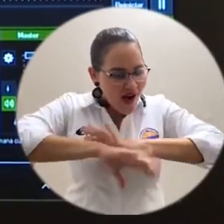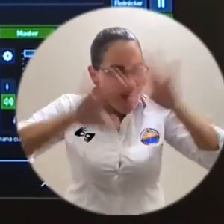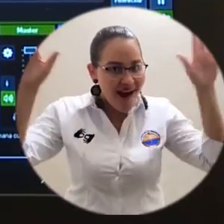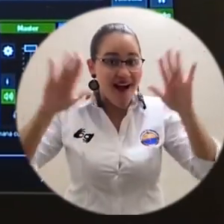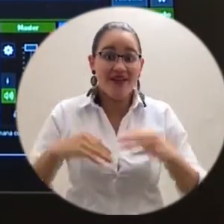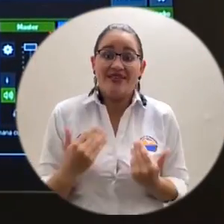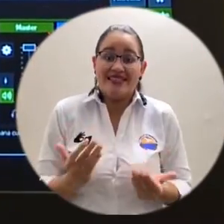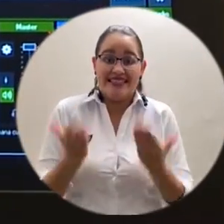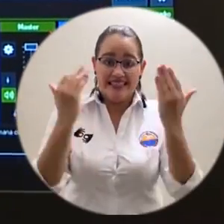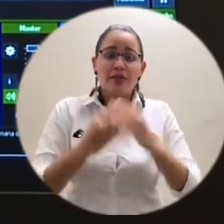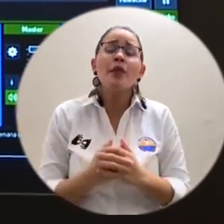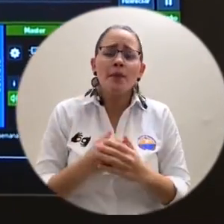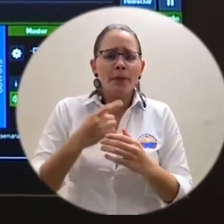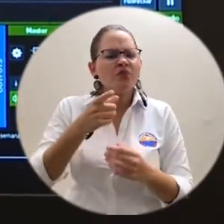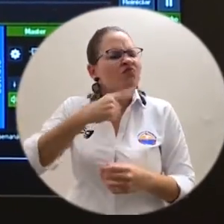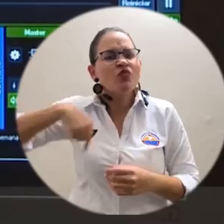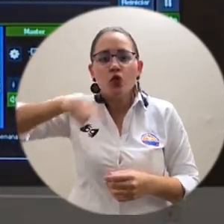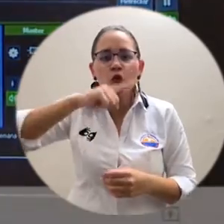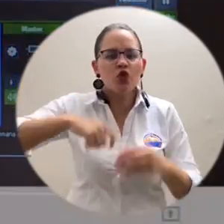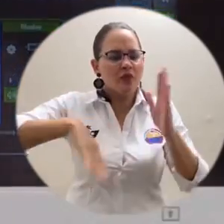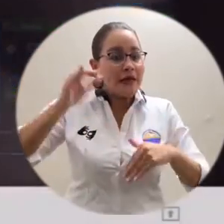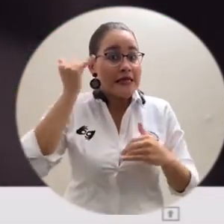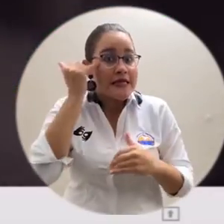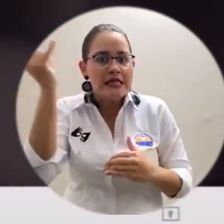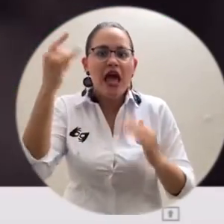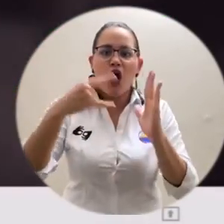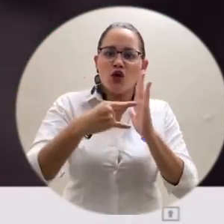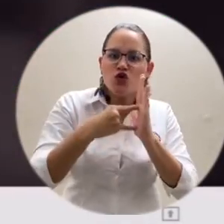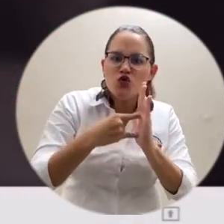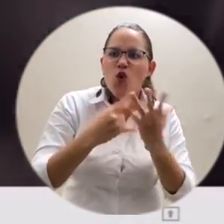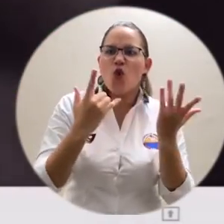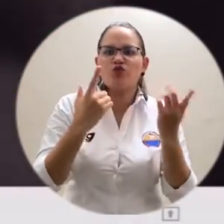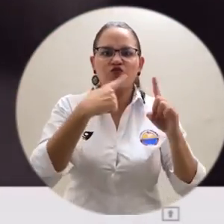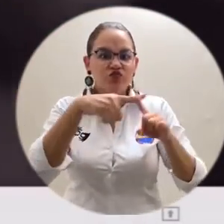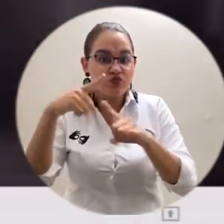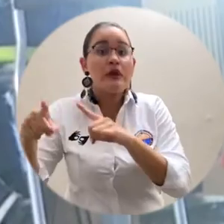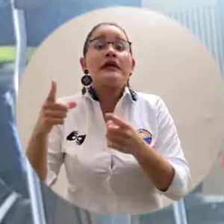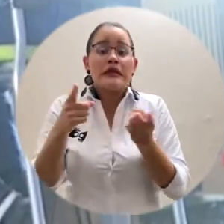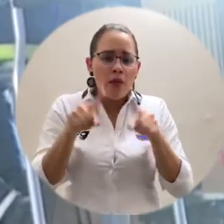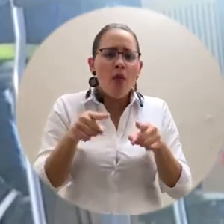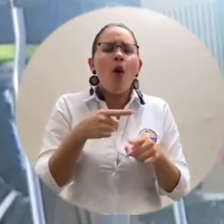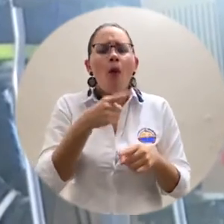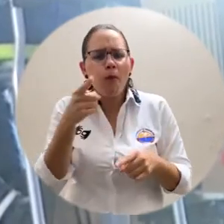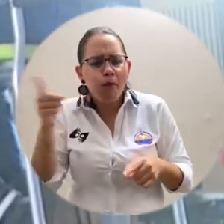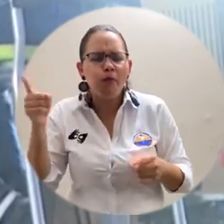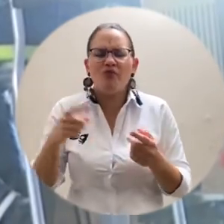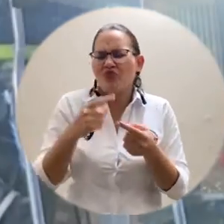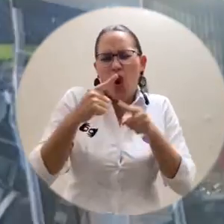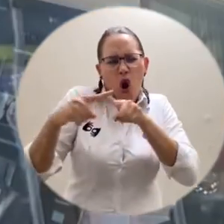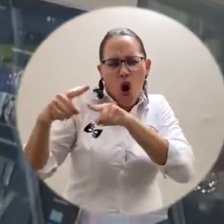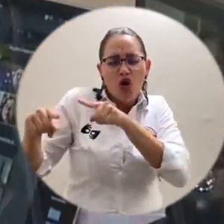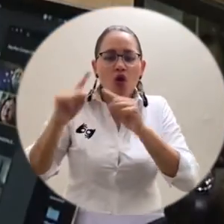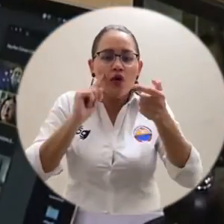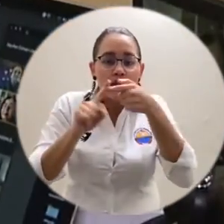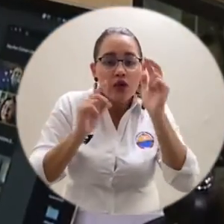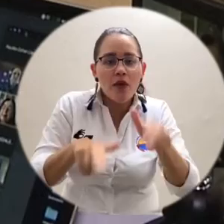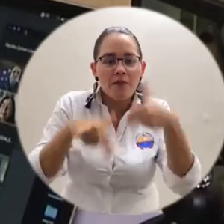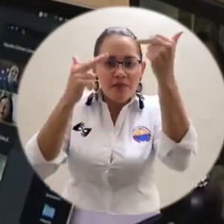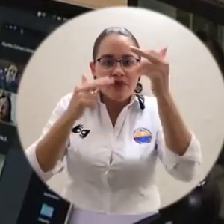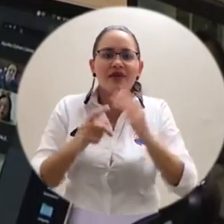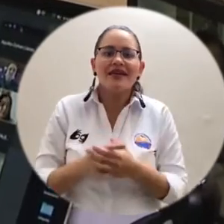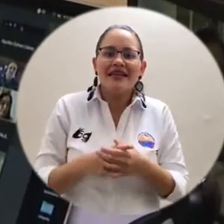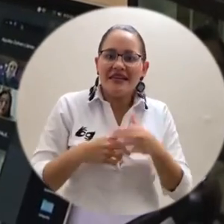llevara a cargo de manera virtual. Recurrimos a plataformas como Zoom y a través de otras plataformas como Wirecap